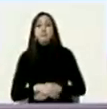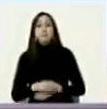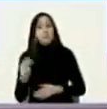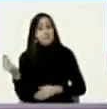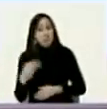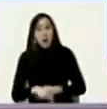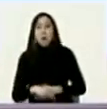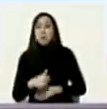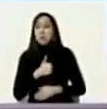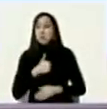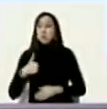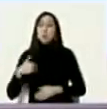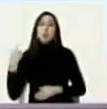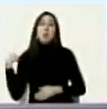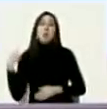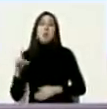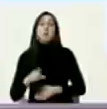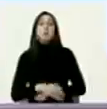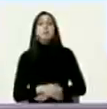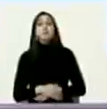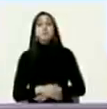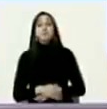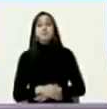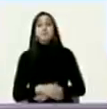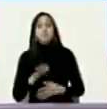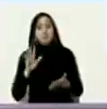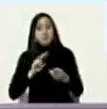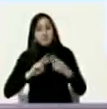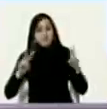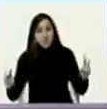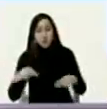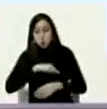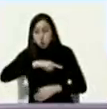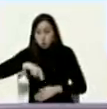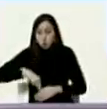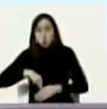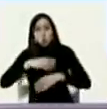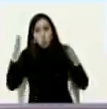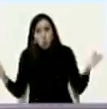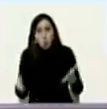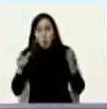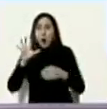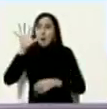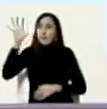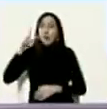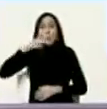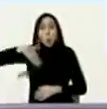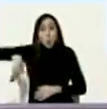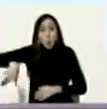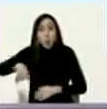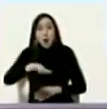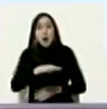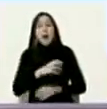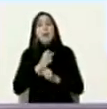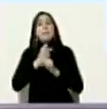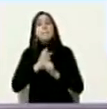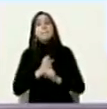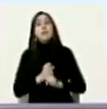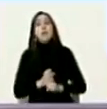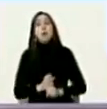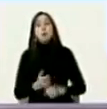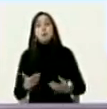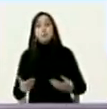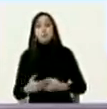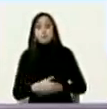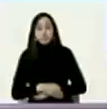la que tenemos paz y tranquilidad y aspiramos que el pueblo de Afganistán más temprano que tarde